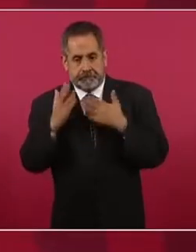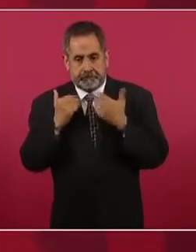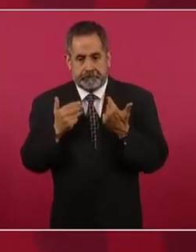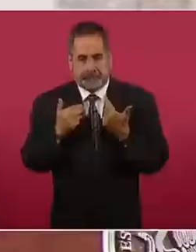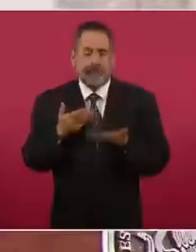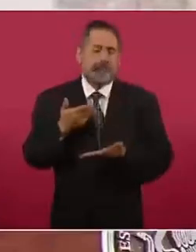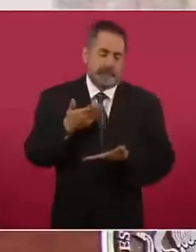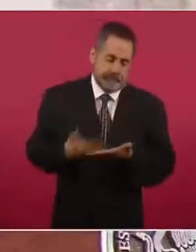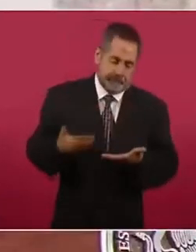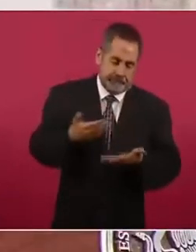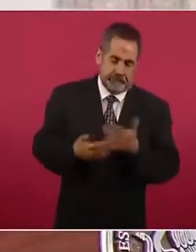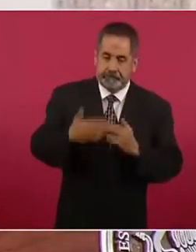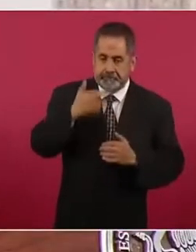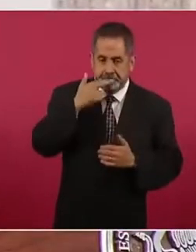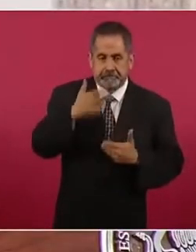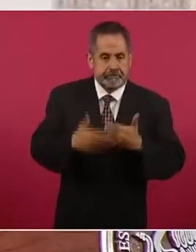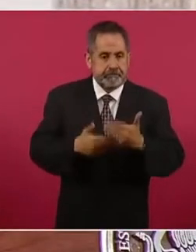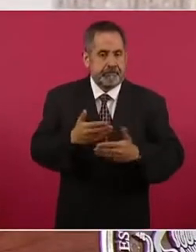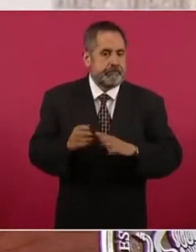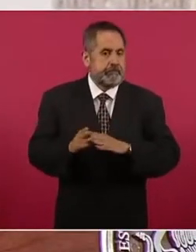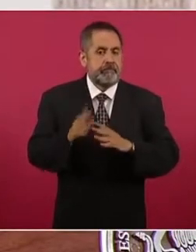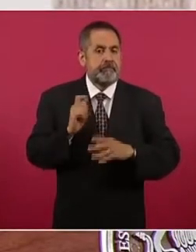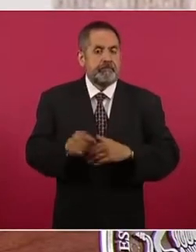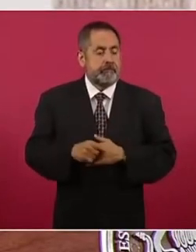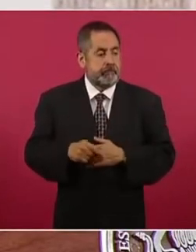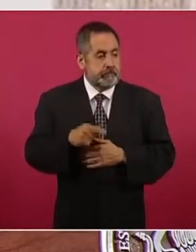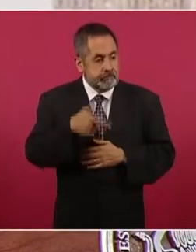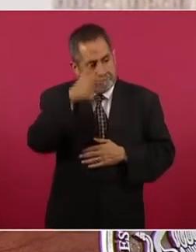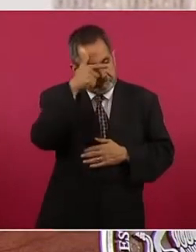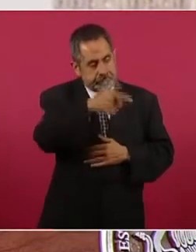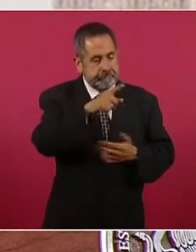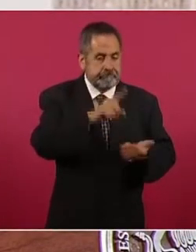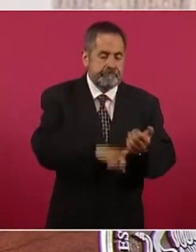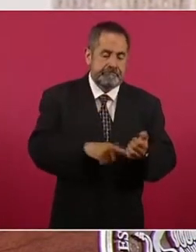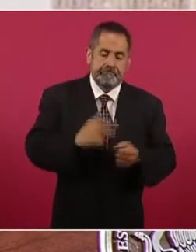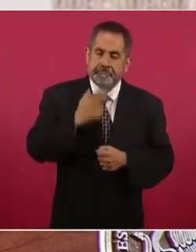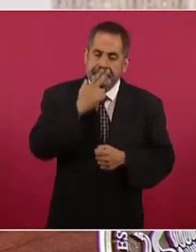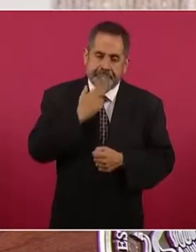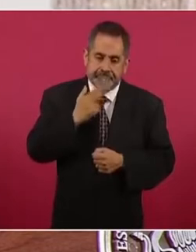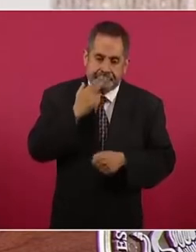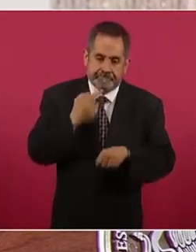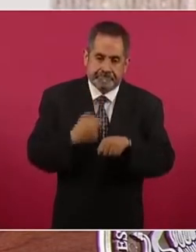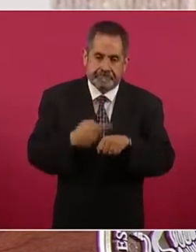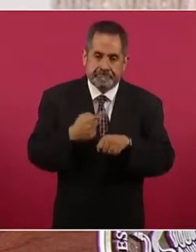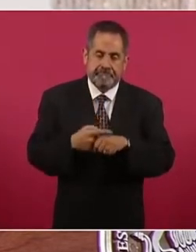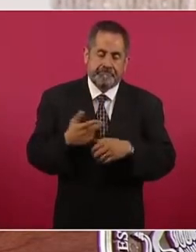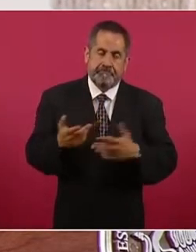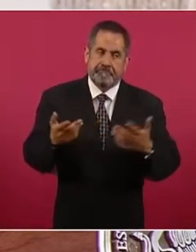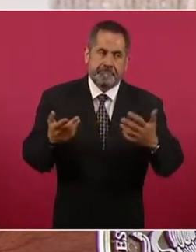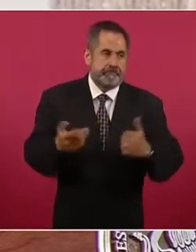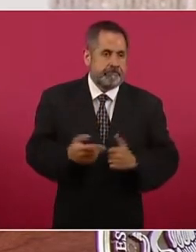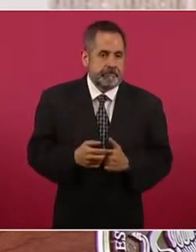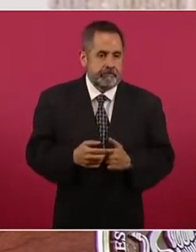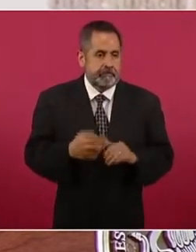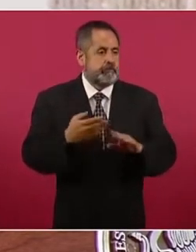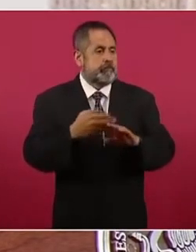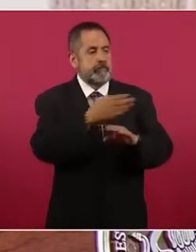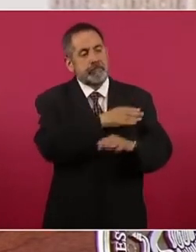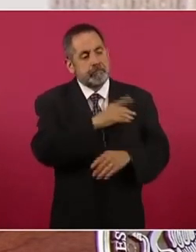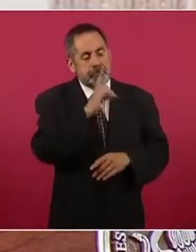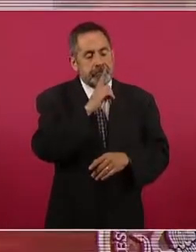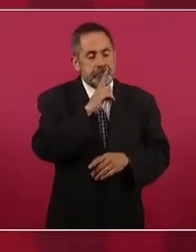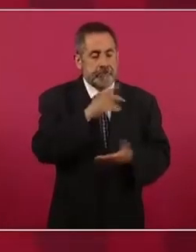ahora se está detectando diabetes más que antes,